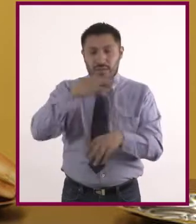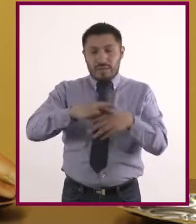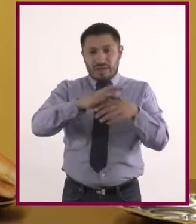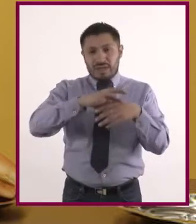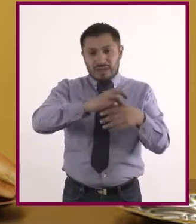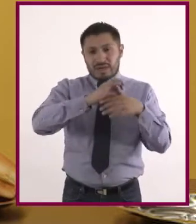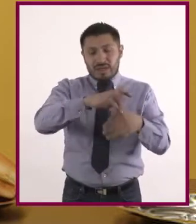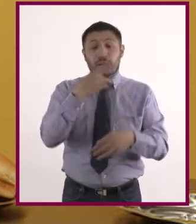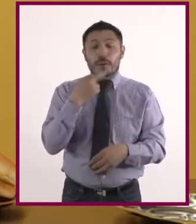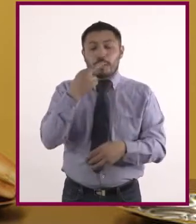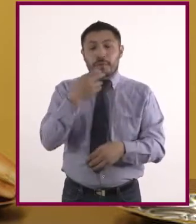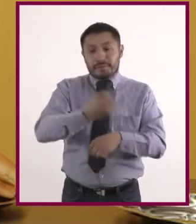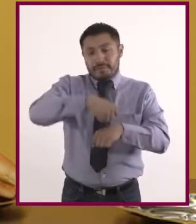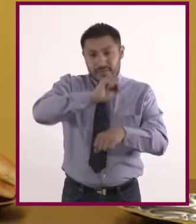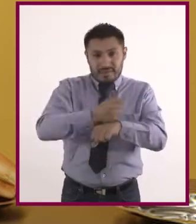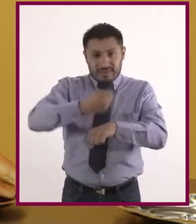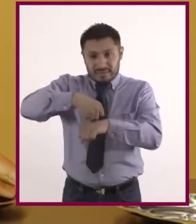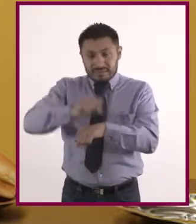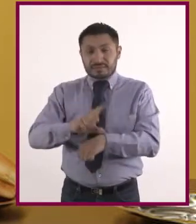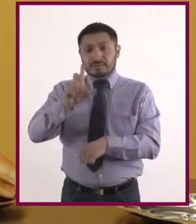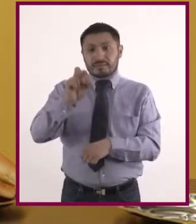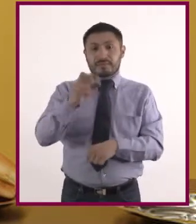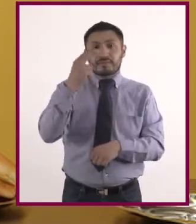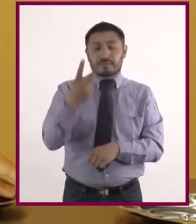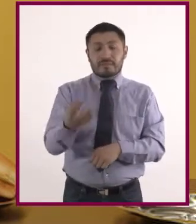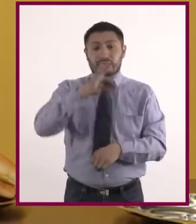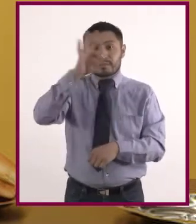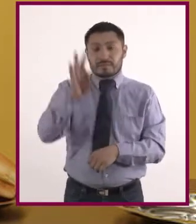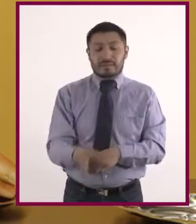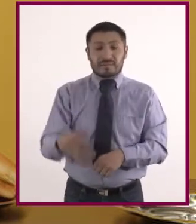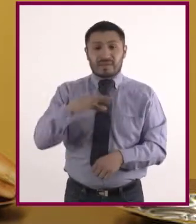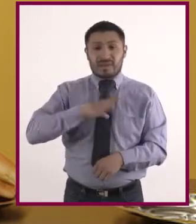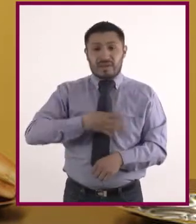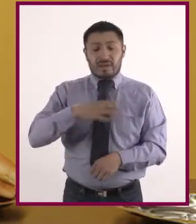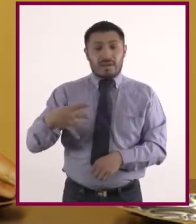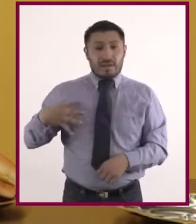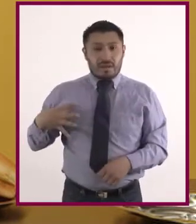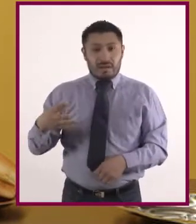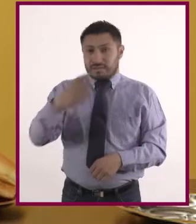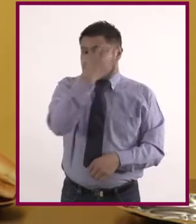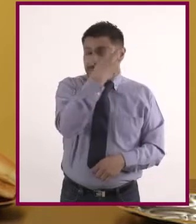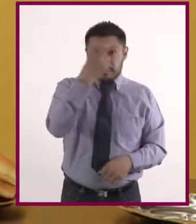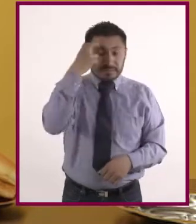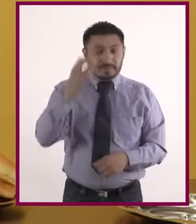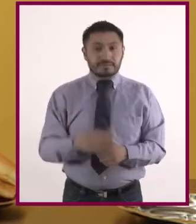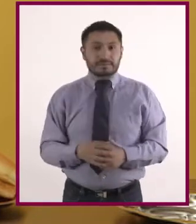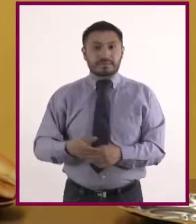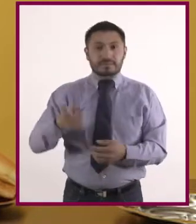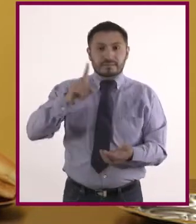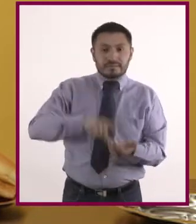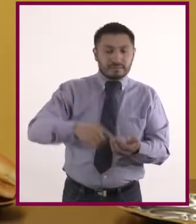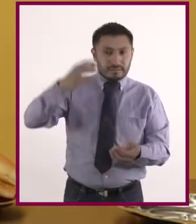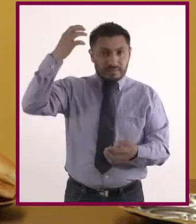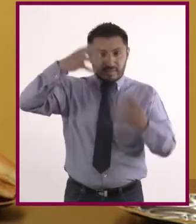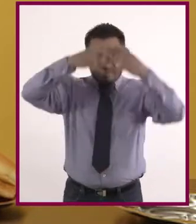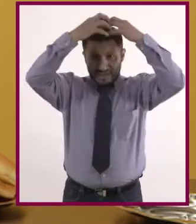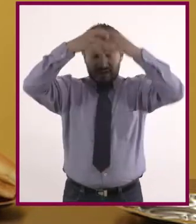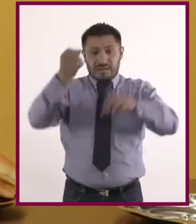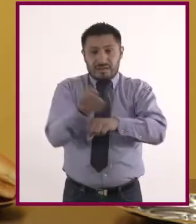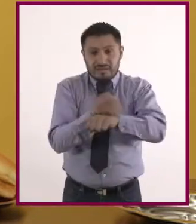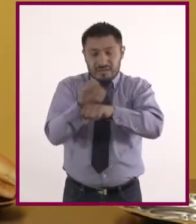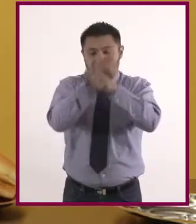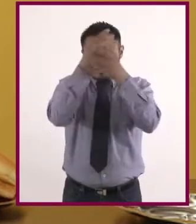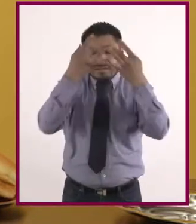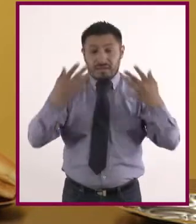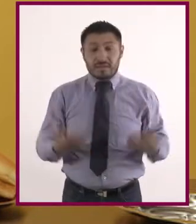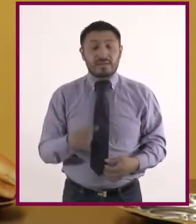cada semana presentan 22% de riesgo de presentar cáncer de seno. Derrame cerebral. El consumo de carne también se provoca que